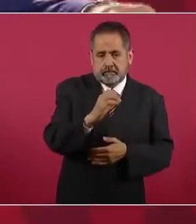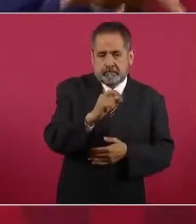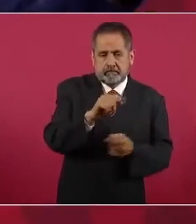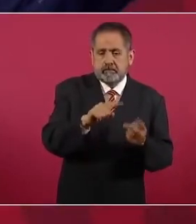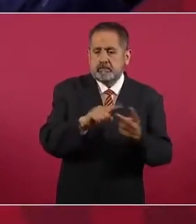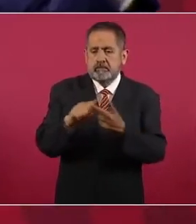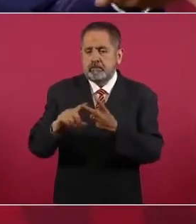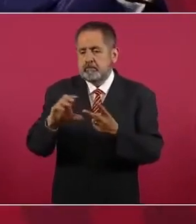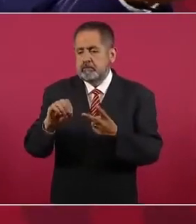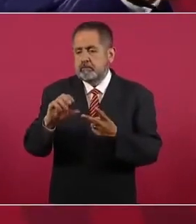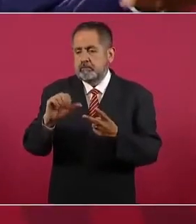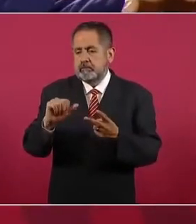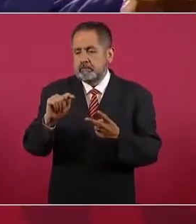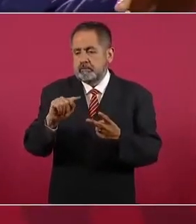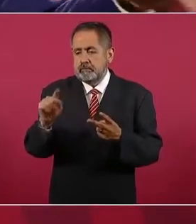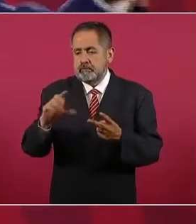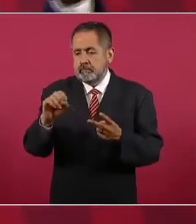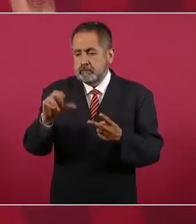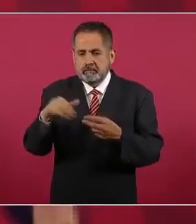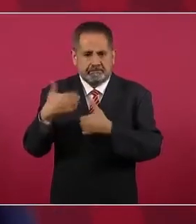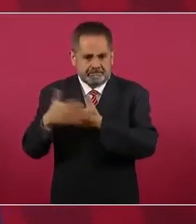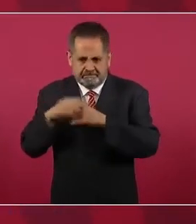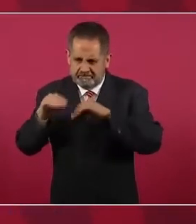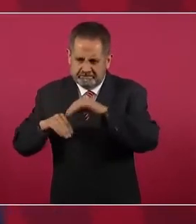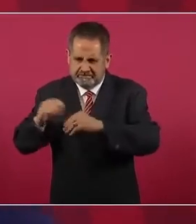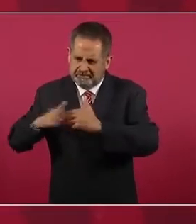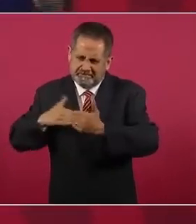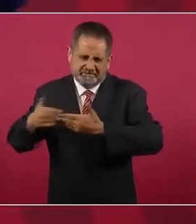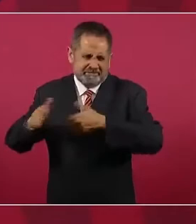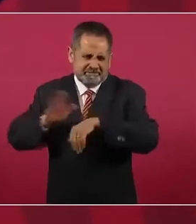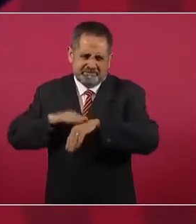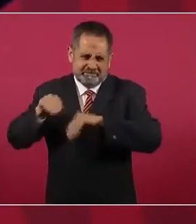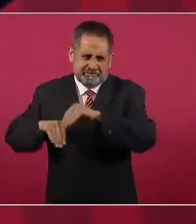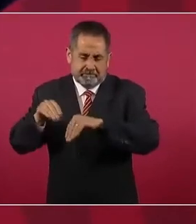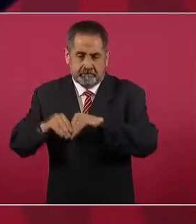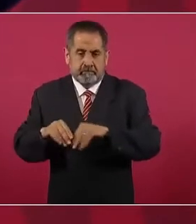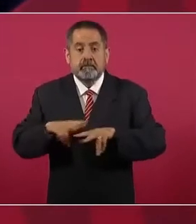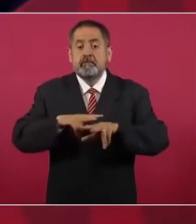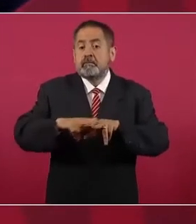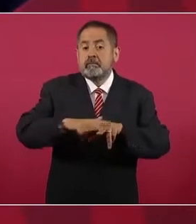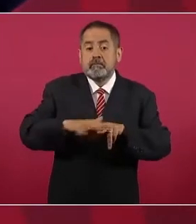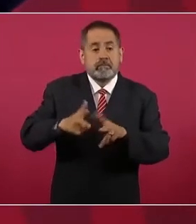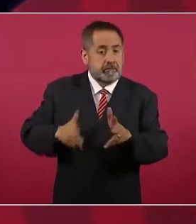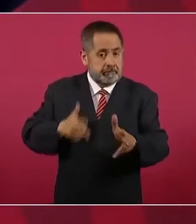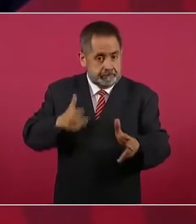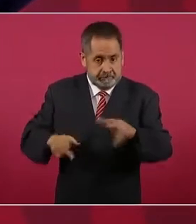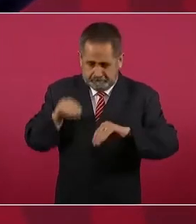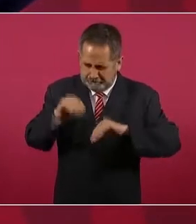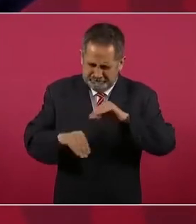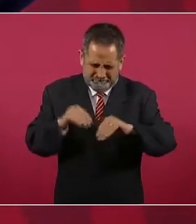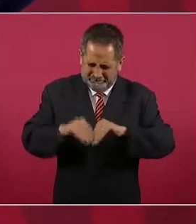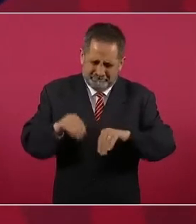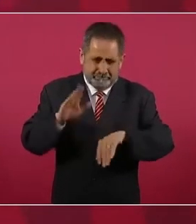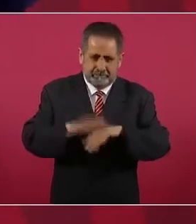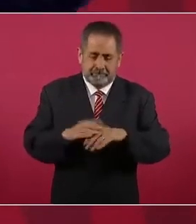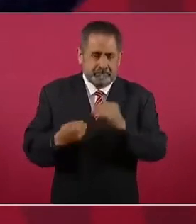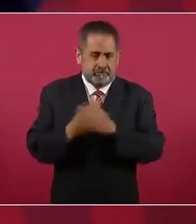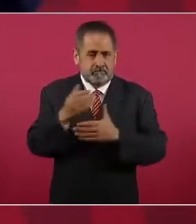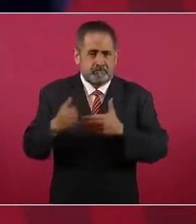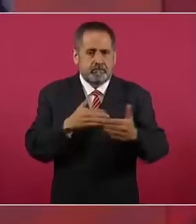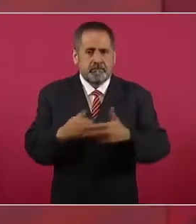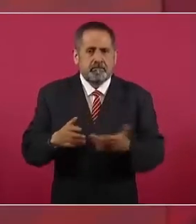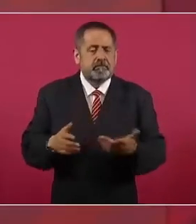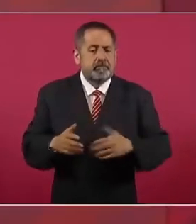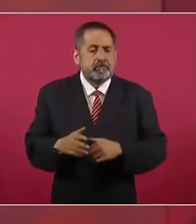Cuatzacoalcos, los estamos modernizando, estamos modernizando la vía de ferrocarril, porque ¿qué